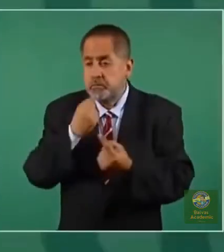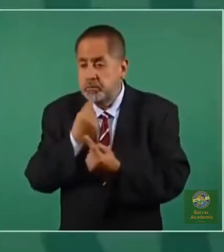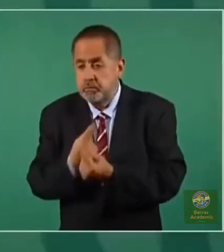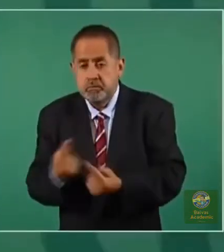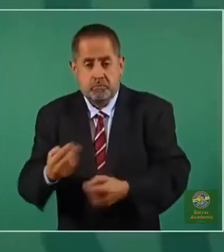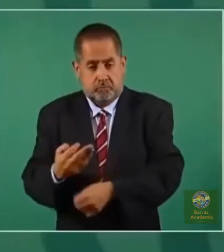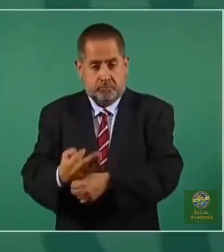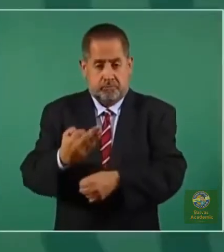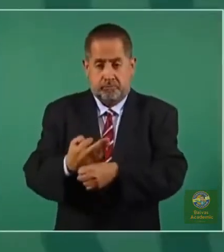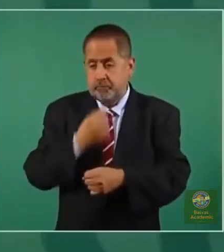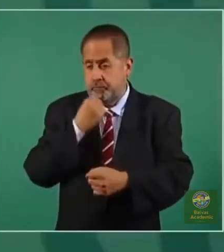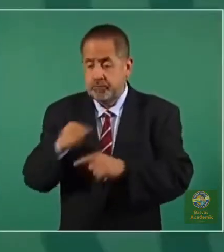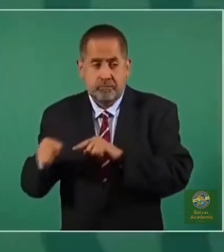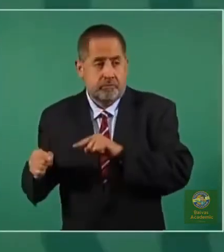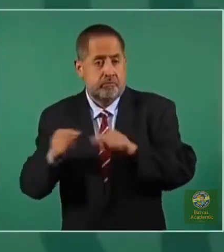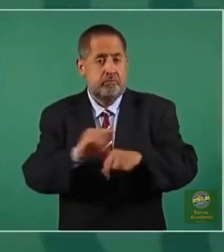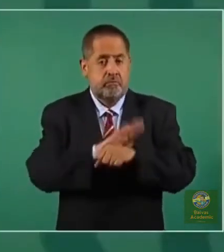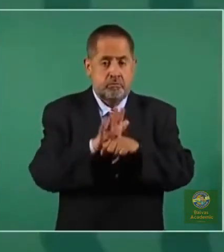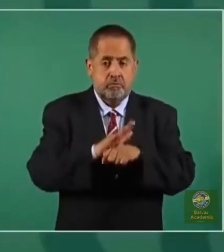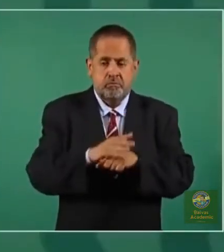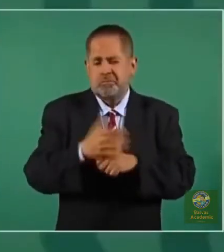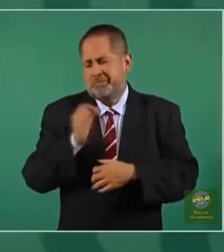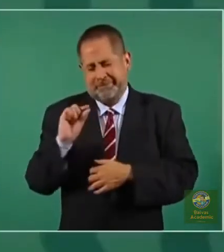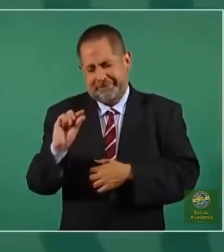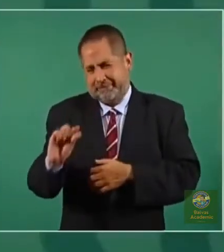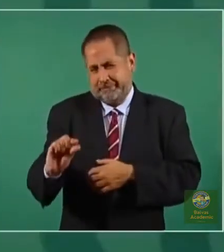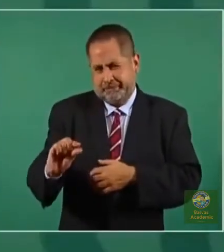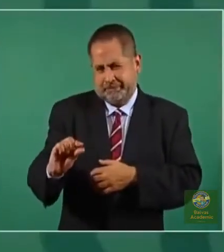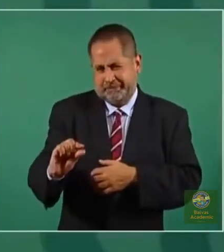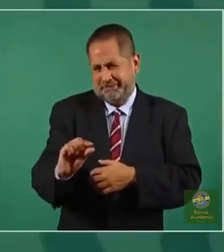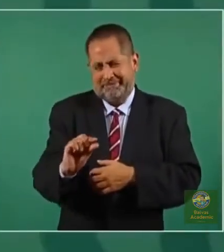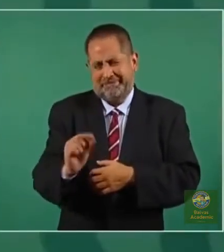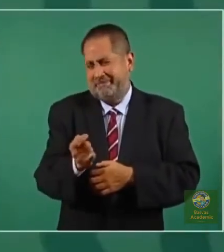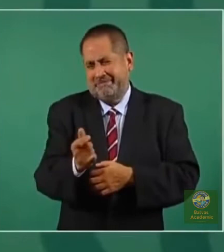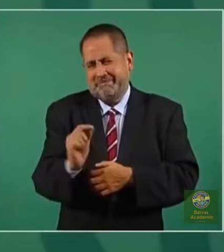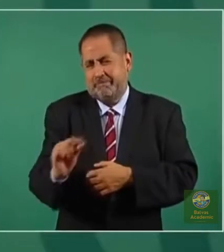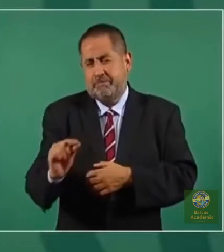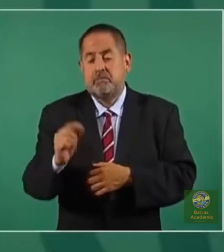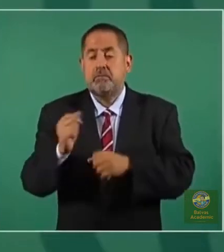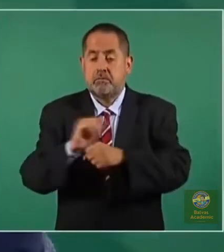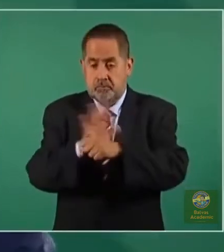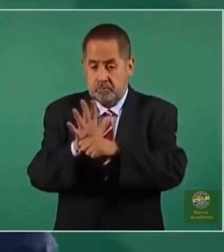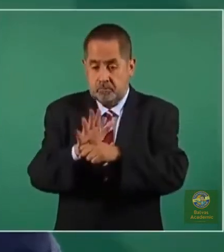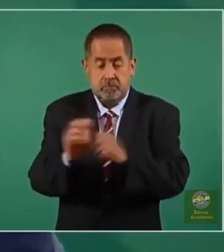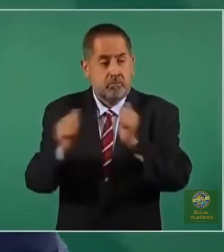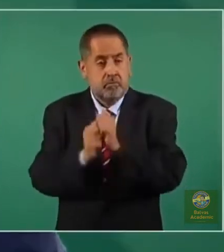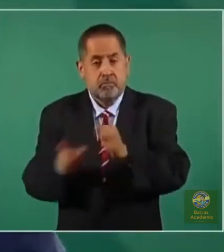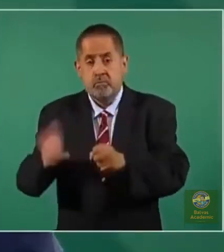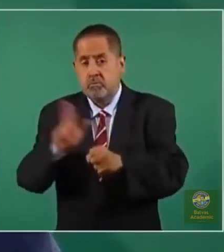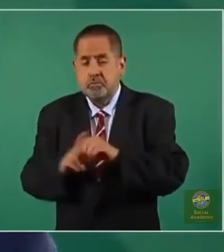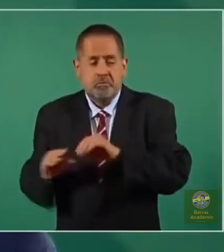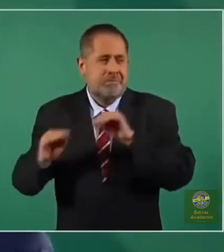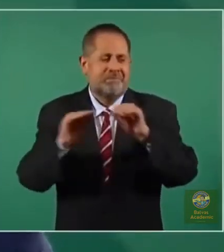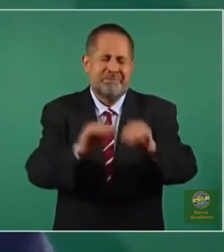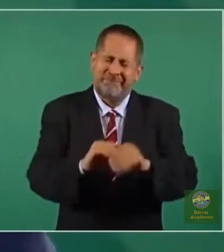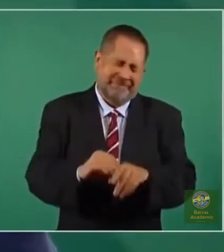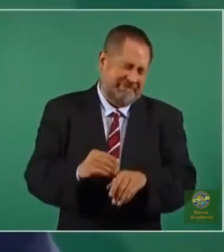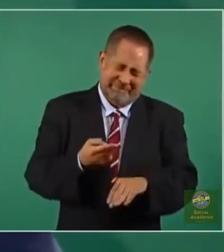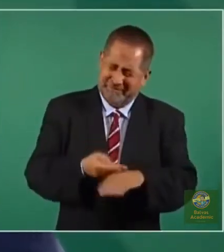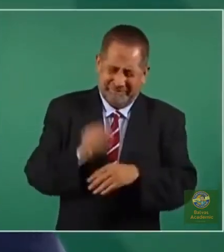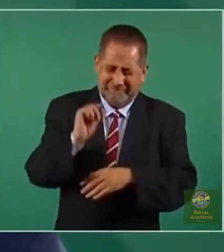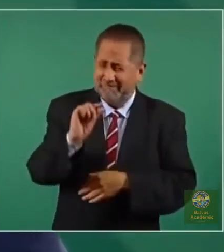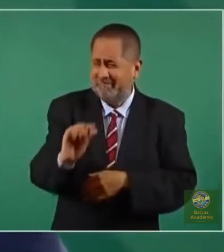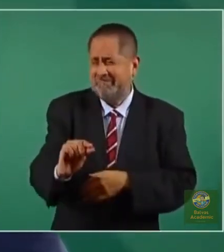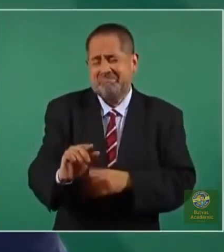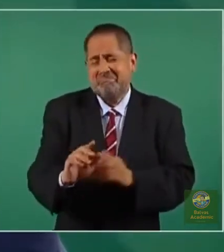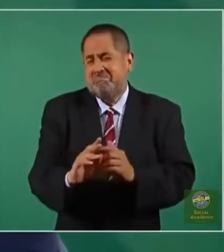en este momento tenga COVID es muy baja y la probabilidad de que un niño con COVID termine hospitalizado es muy, muy baja.